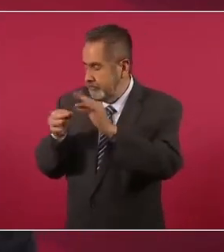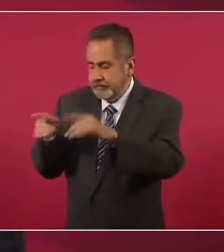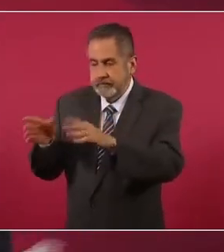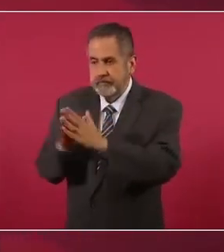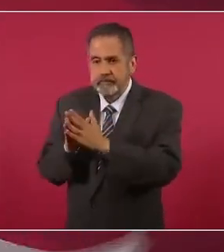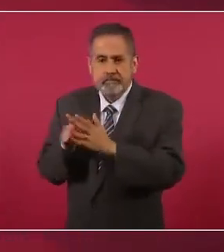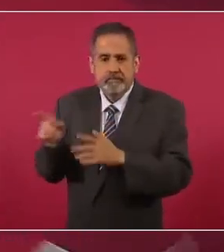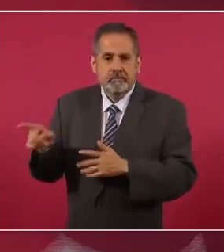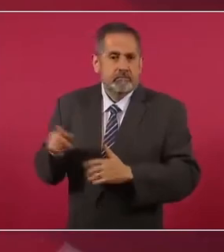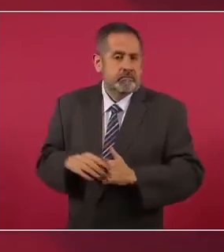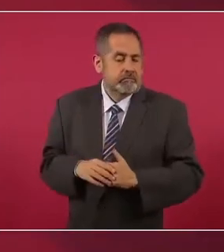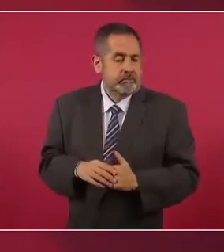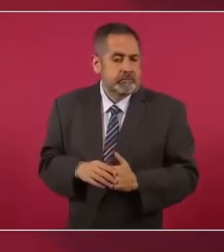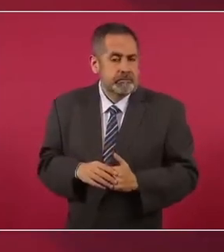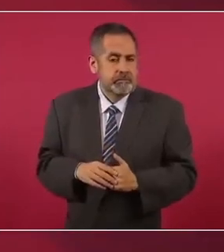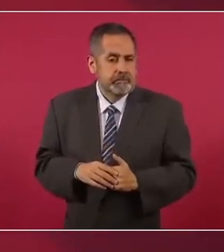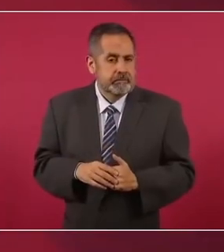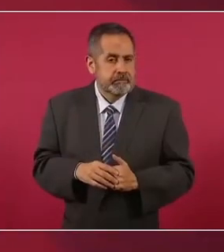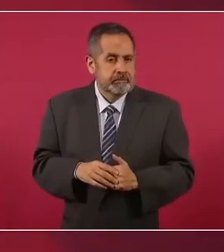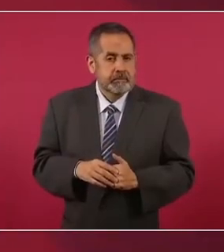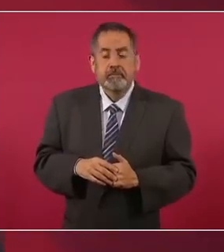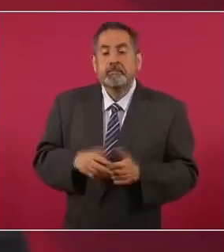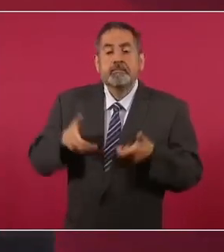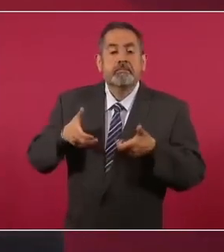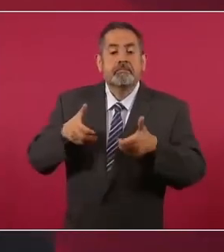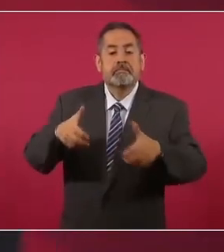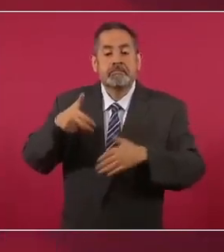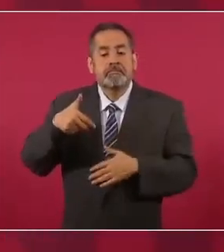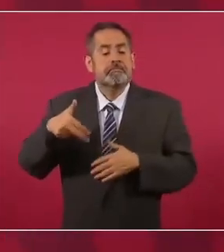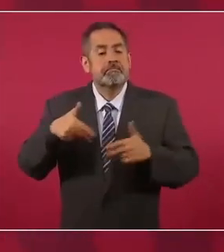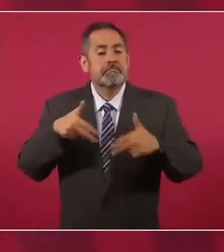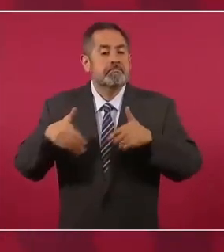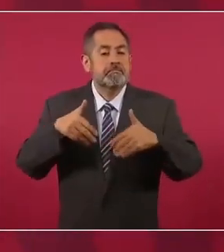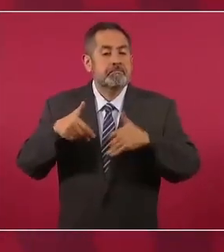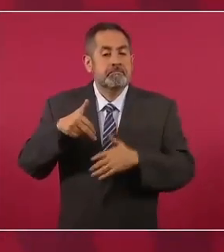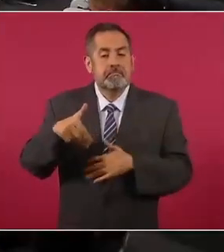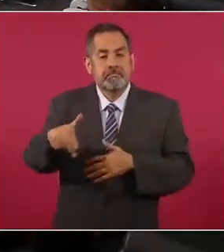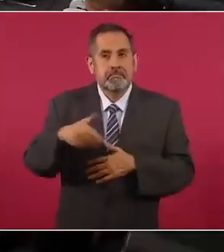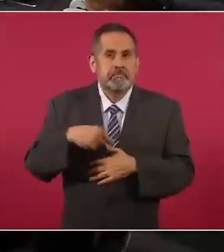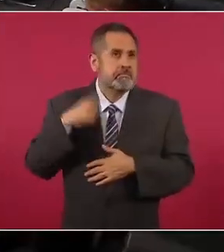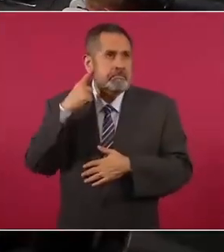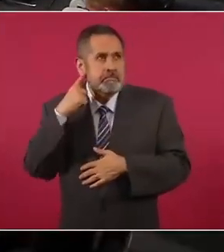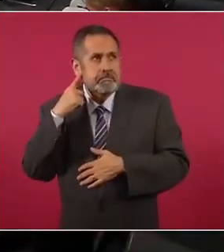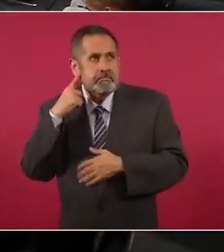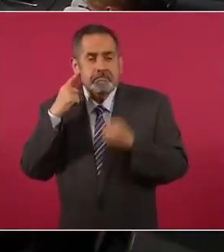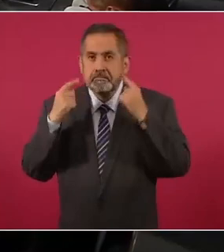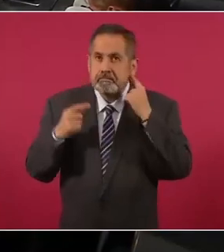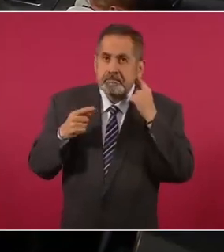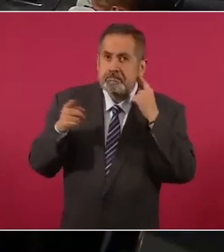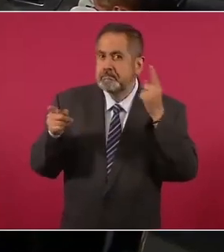al grado que iba uno por la banqueta y iba uno escuchando el programa.